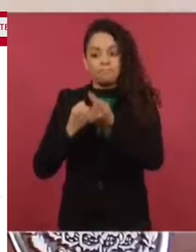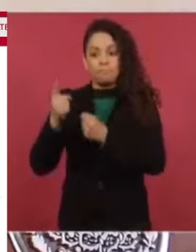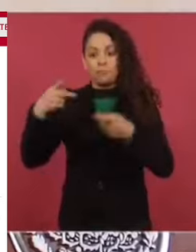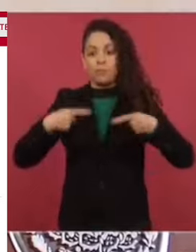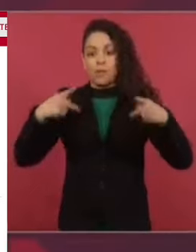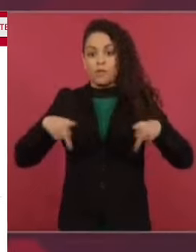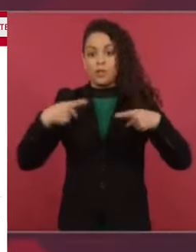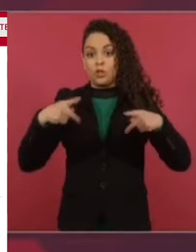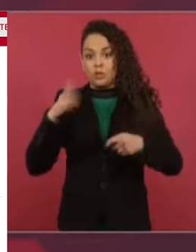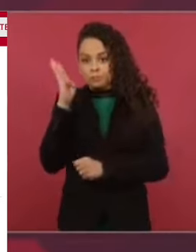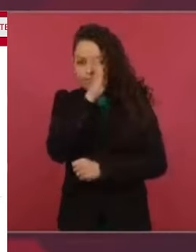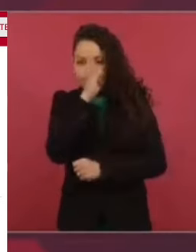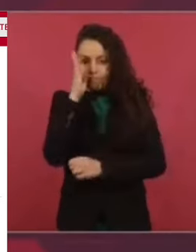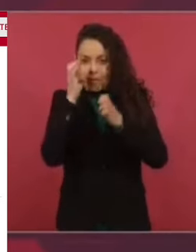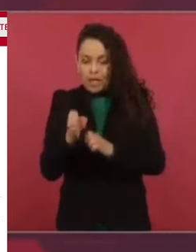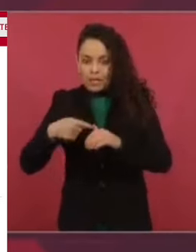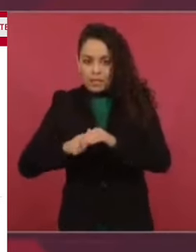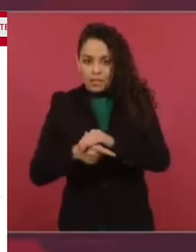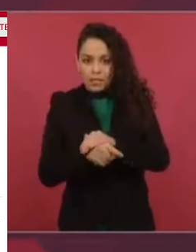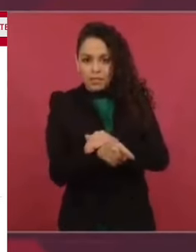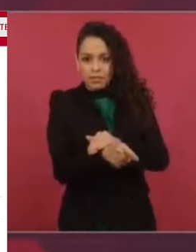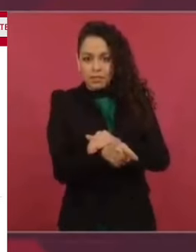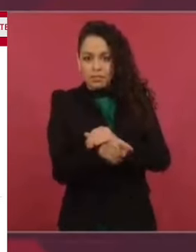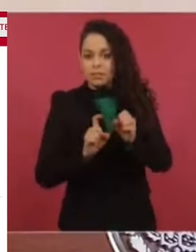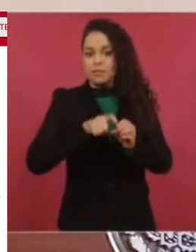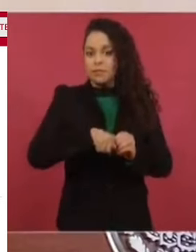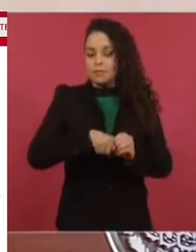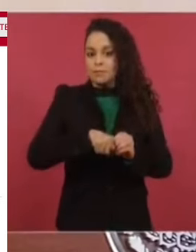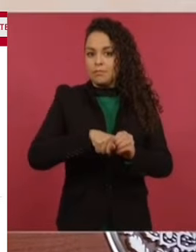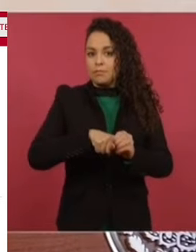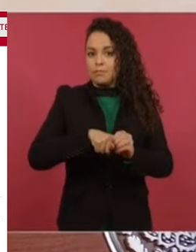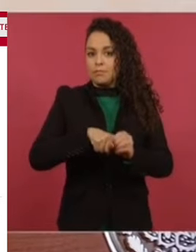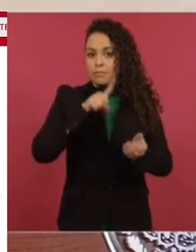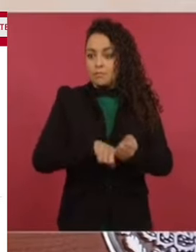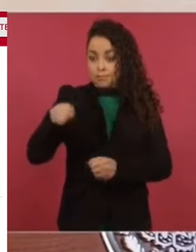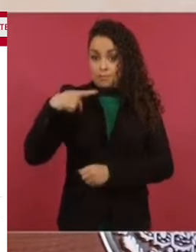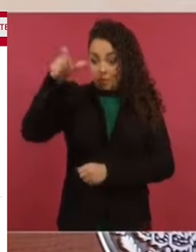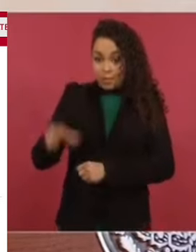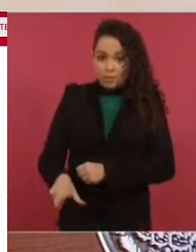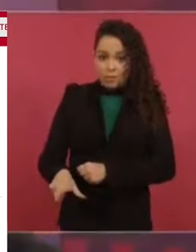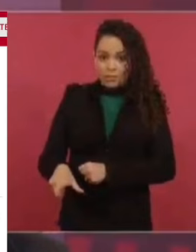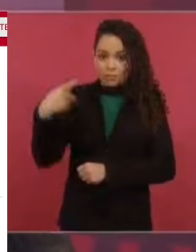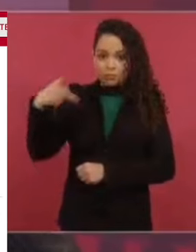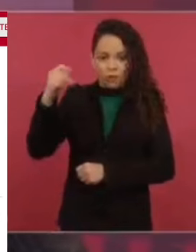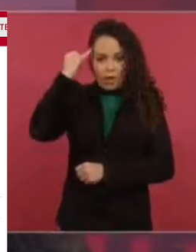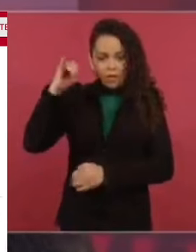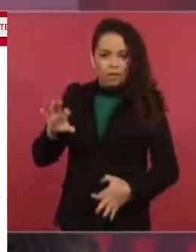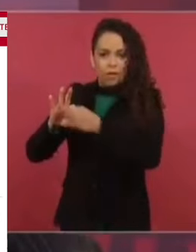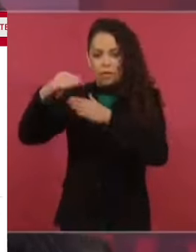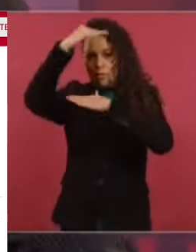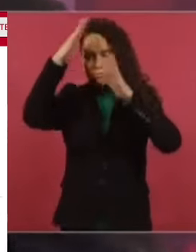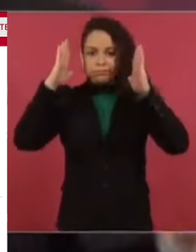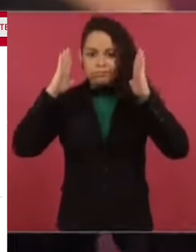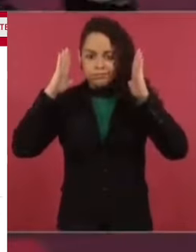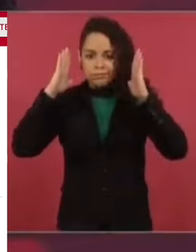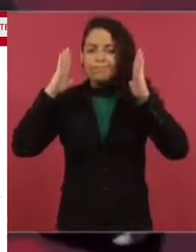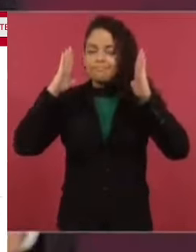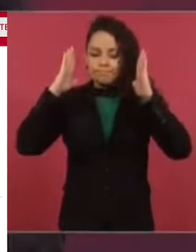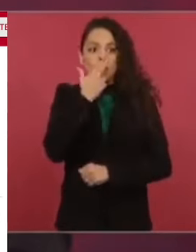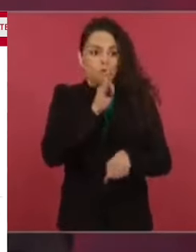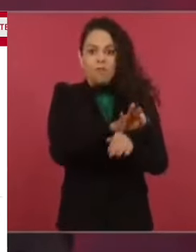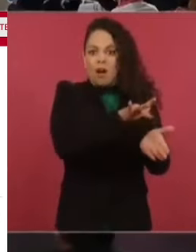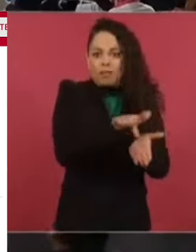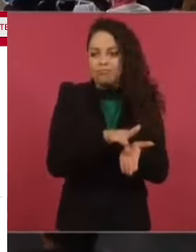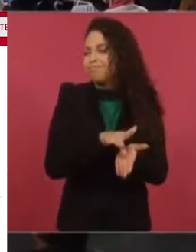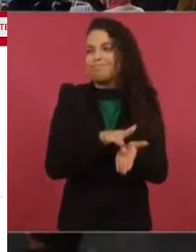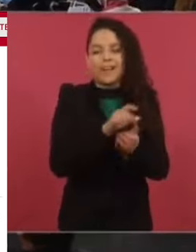conservadurismo en nuestro movimiento y cada día que pasa encontramos nuevas cosas.